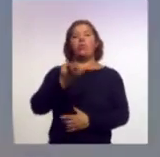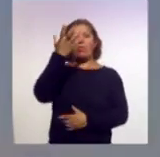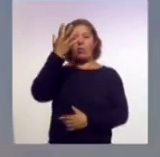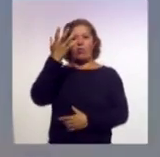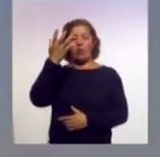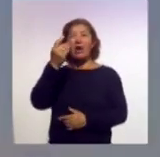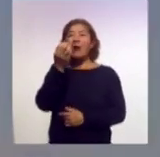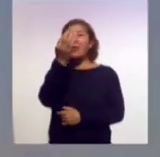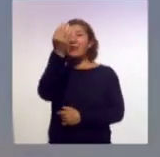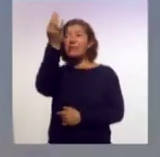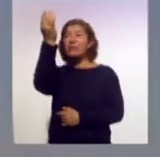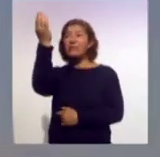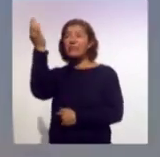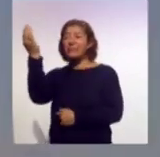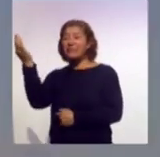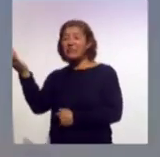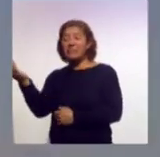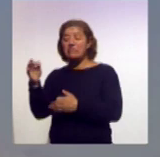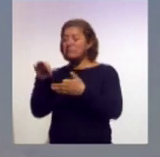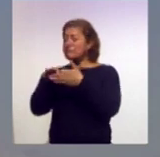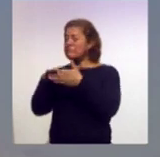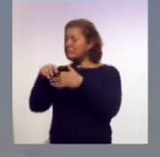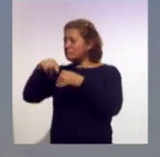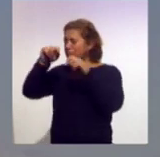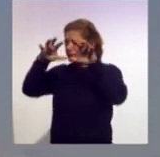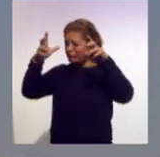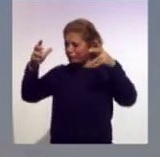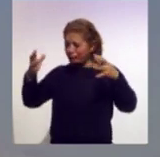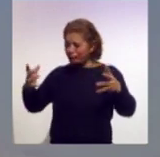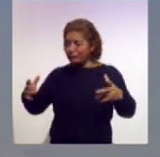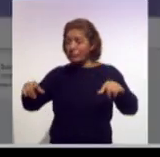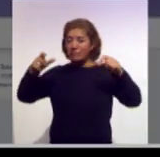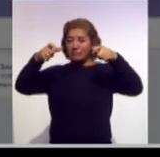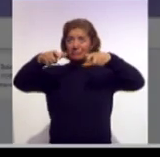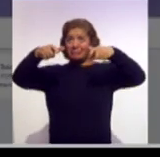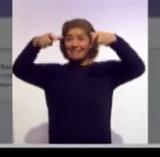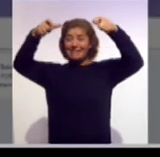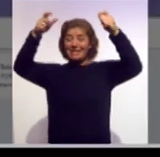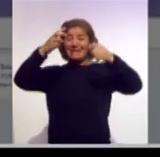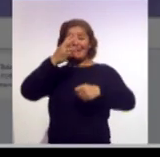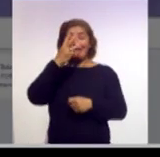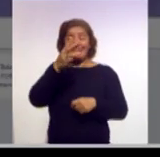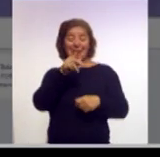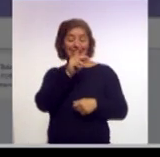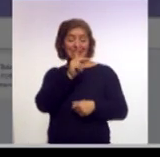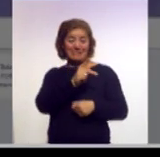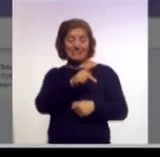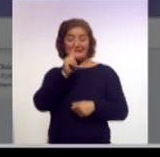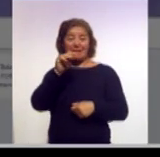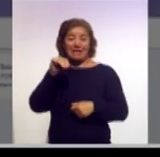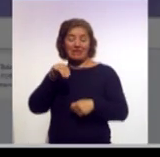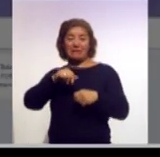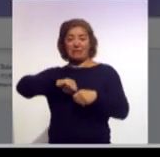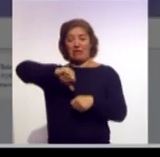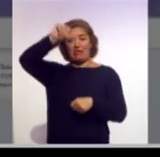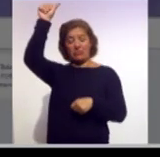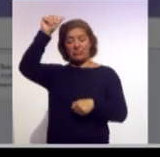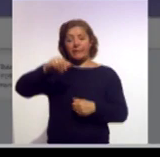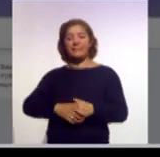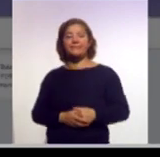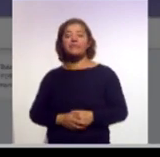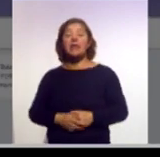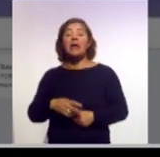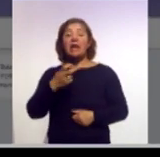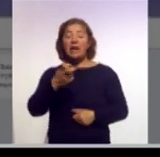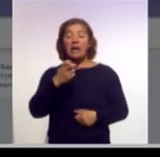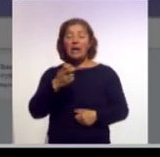incandescentes a corta distancia del cráter y una columna de ceniza de hasta 3 kilómetros de altura. El Organismo de la Coordinación Nacional de